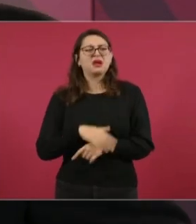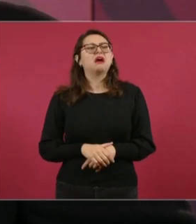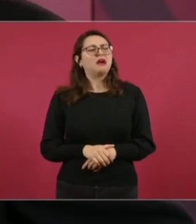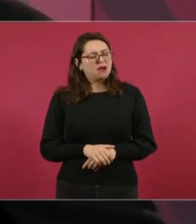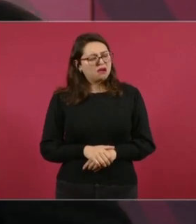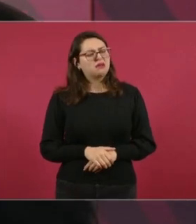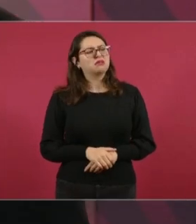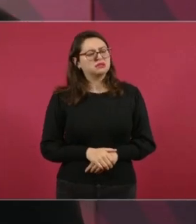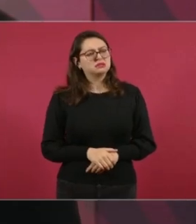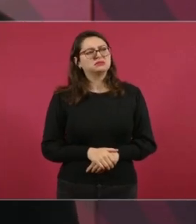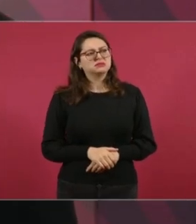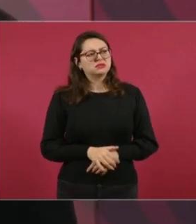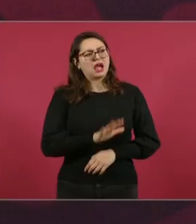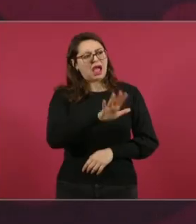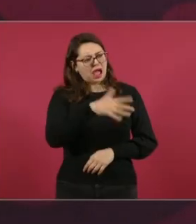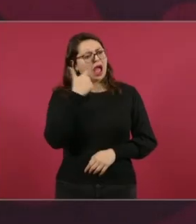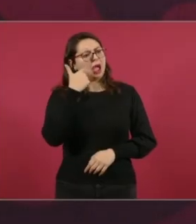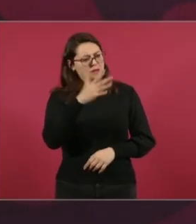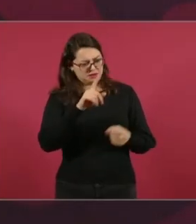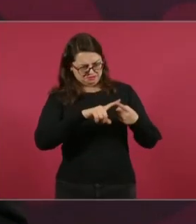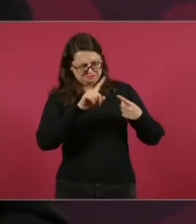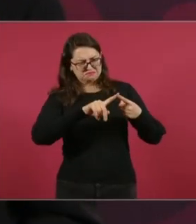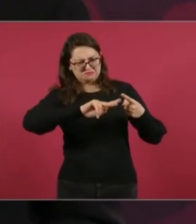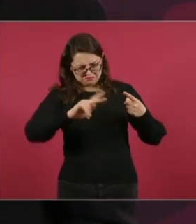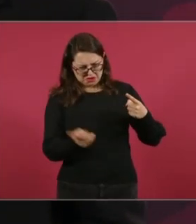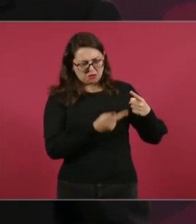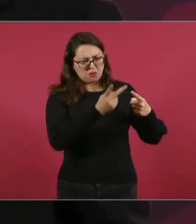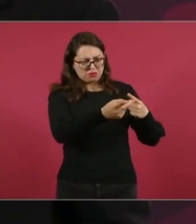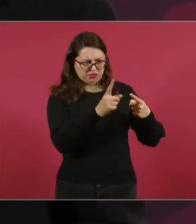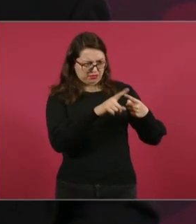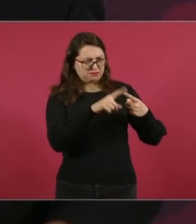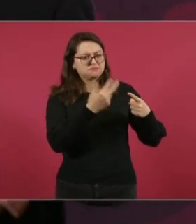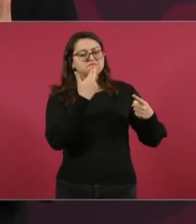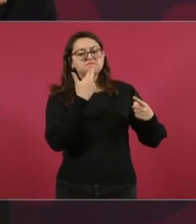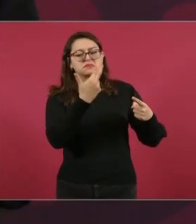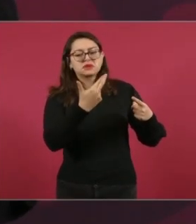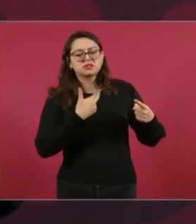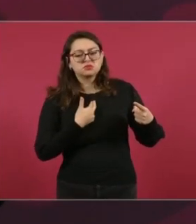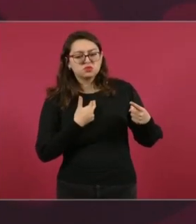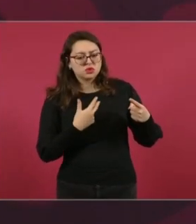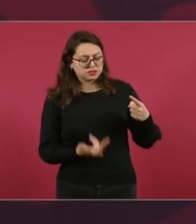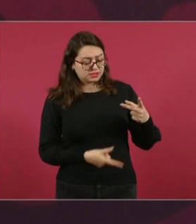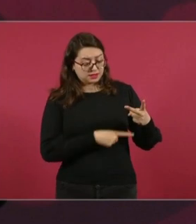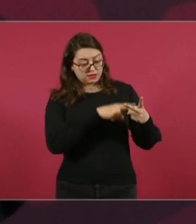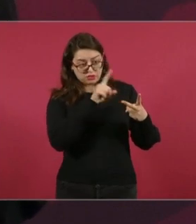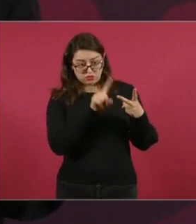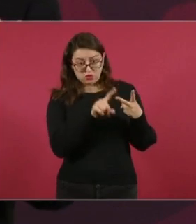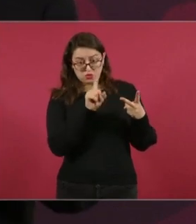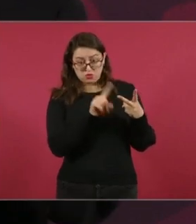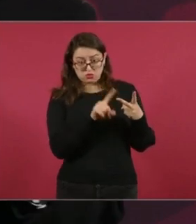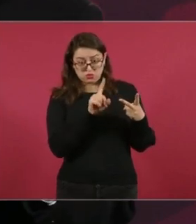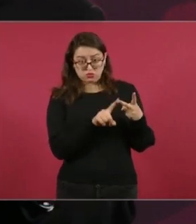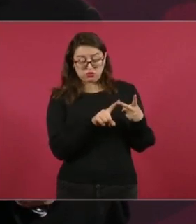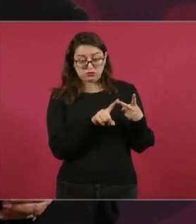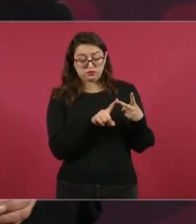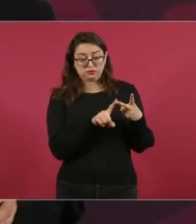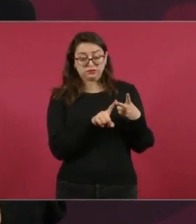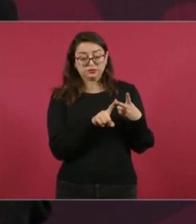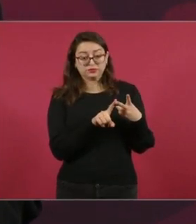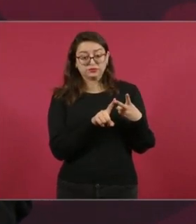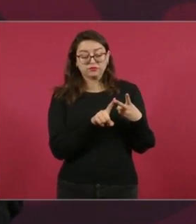Lo segundo, que conteste por qué